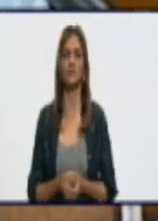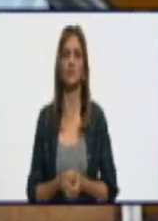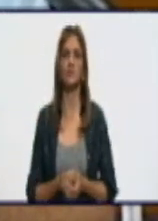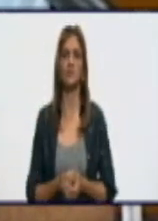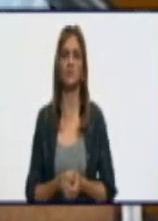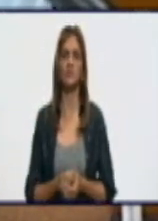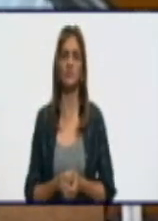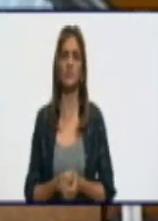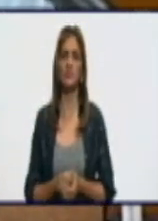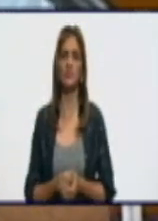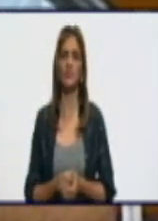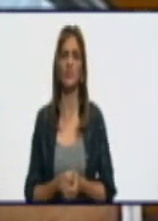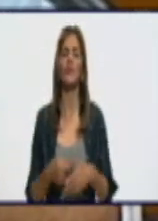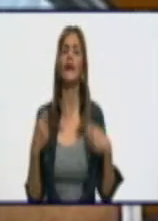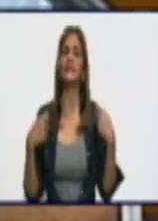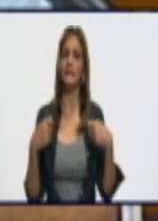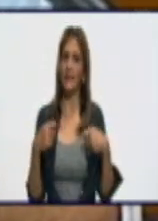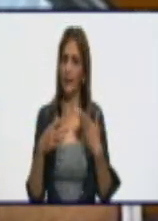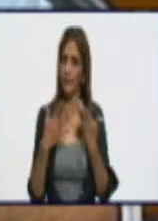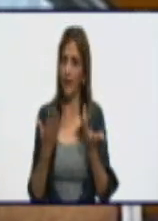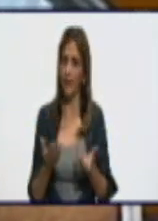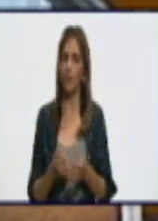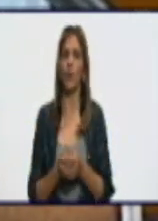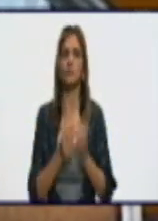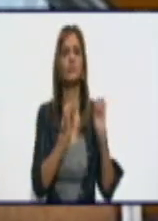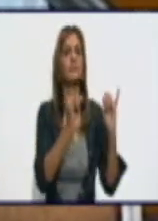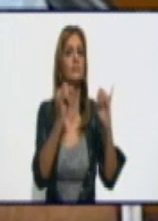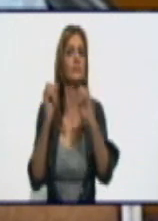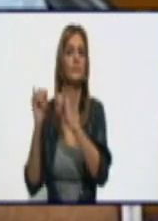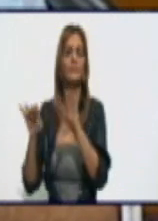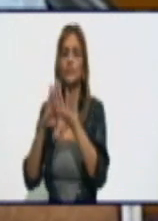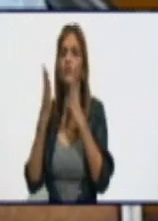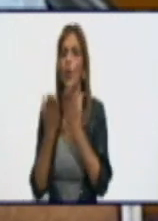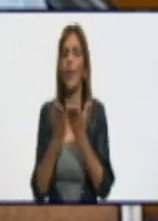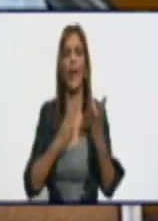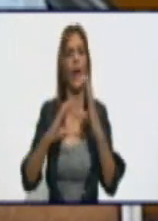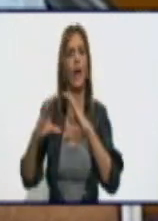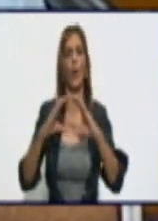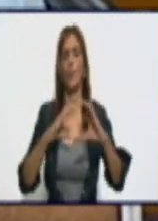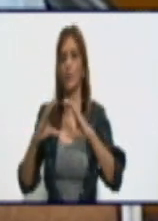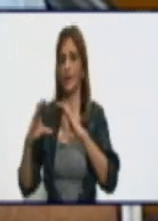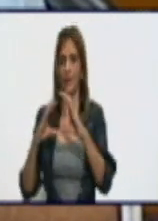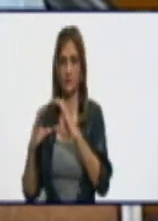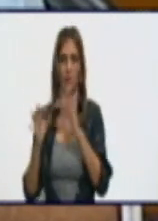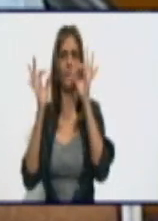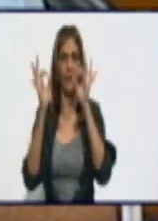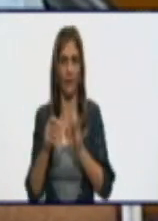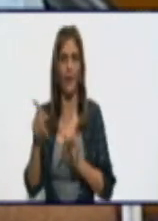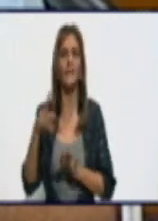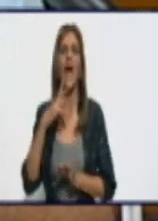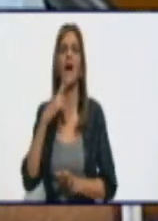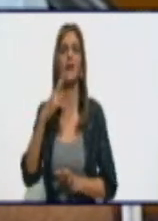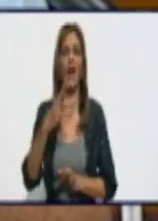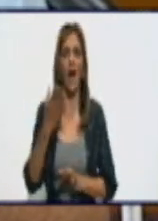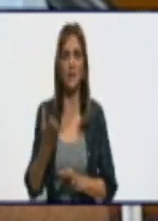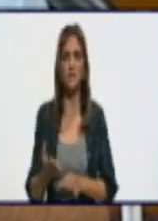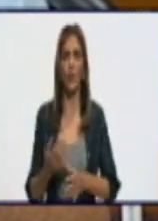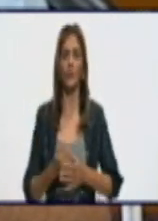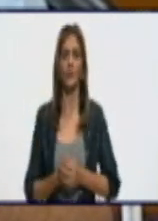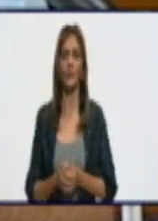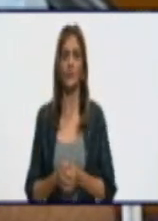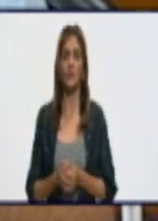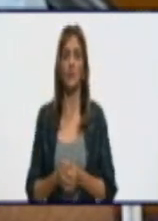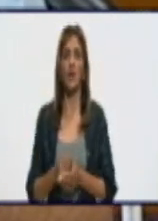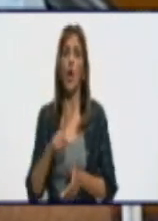debemos de explotar todas las formas de comunicación posibles porque es bien sensible el tema del que estamos hablando. Y nosotros